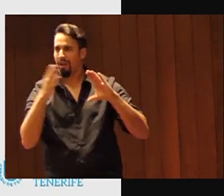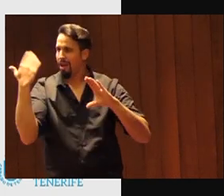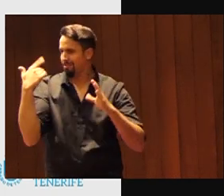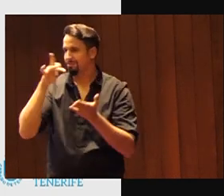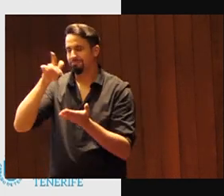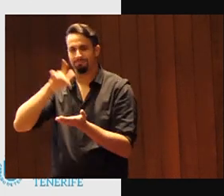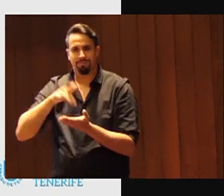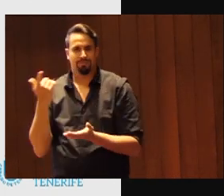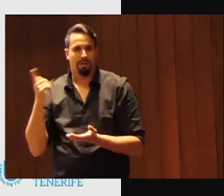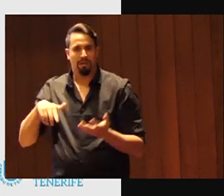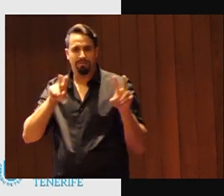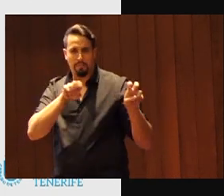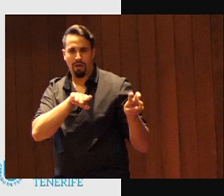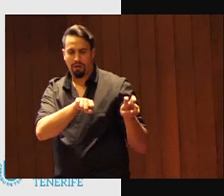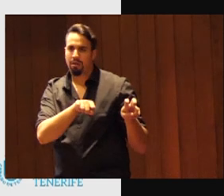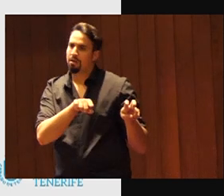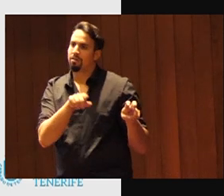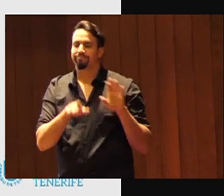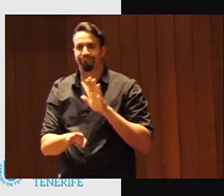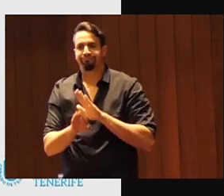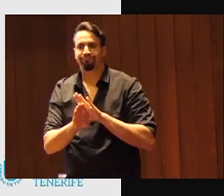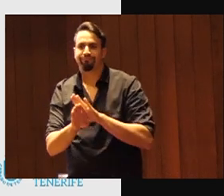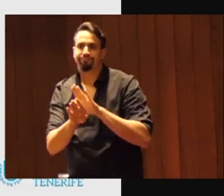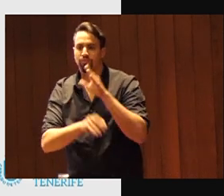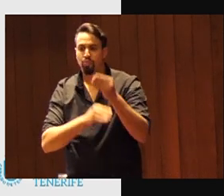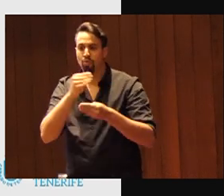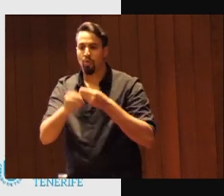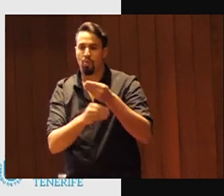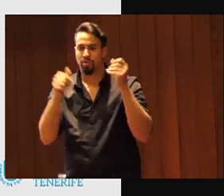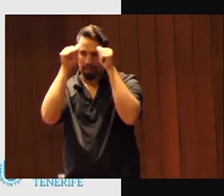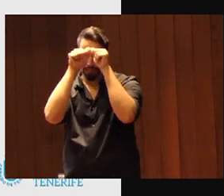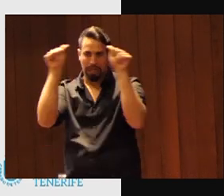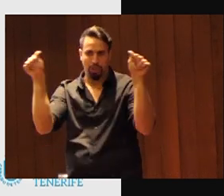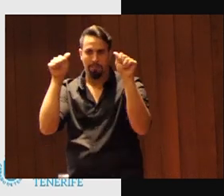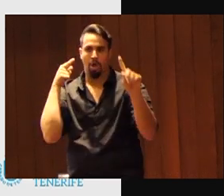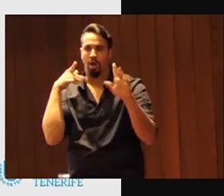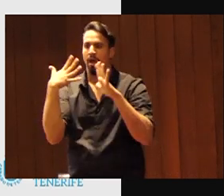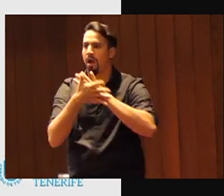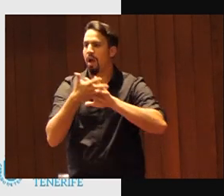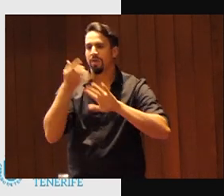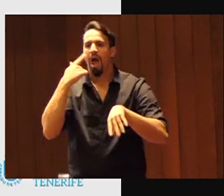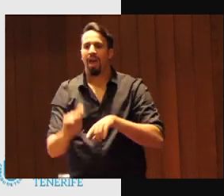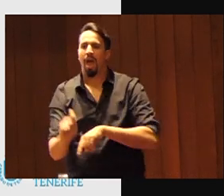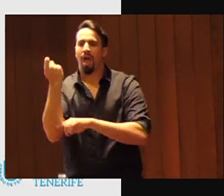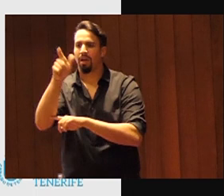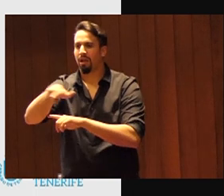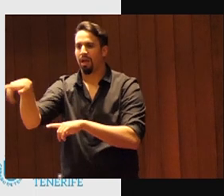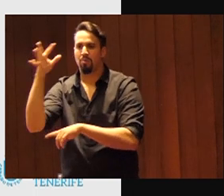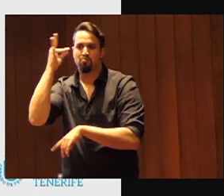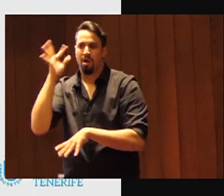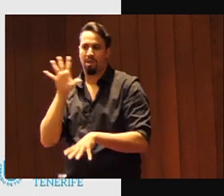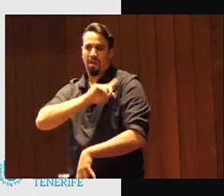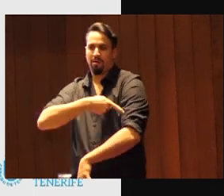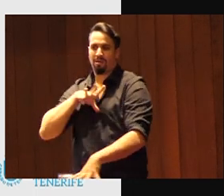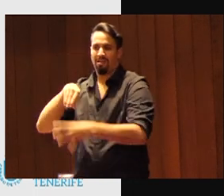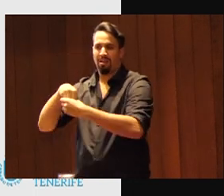mencionaron, se continúa utilizando estereotipos para hablar sobre los logros deportivos de las mujeres. En este caso